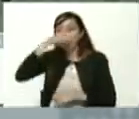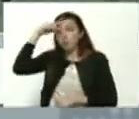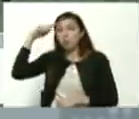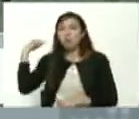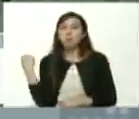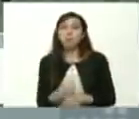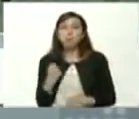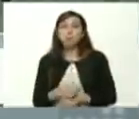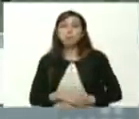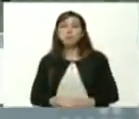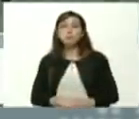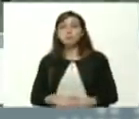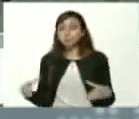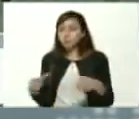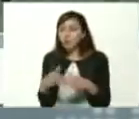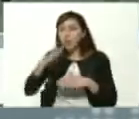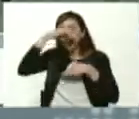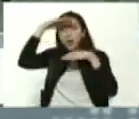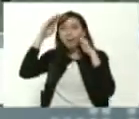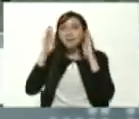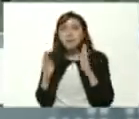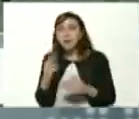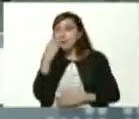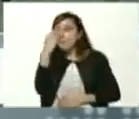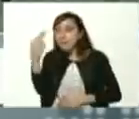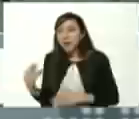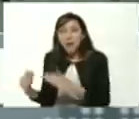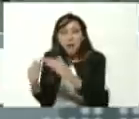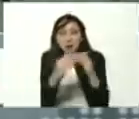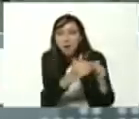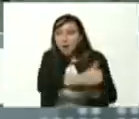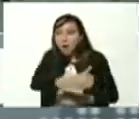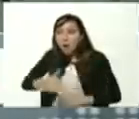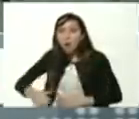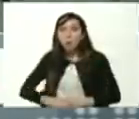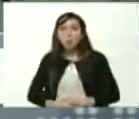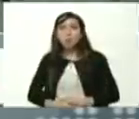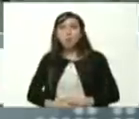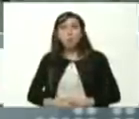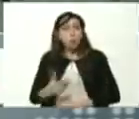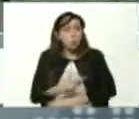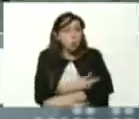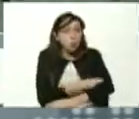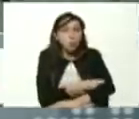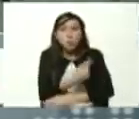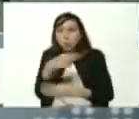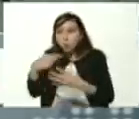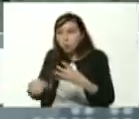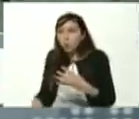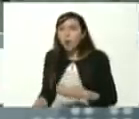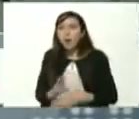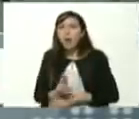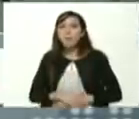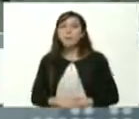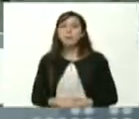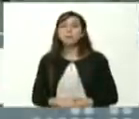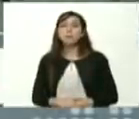perseverantes atendiendo visita casa por casa los PCR las pruebas rápidas